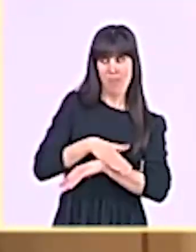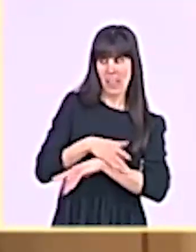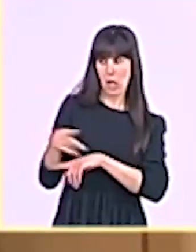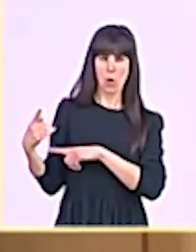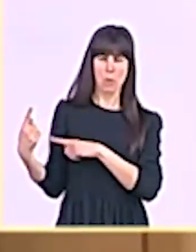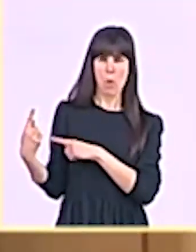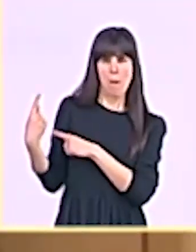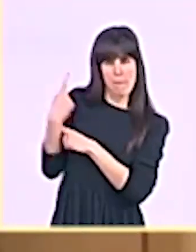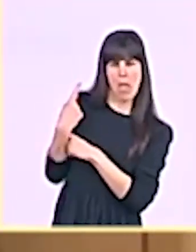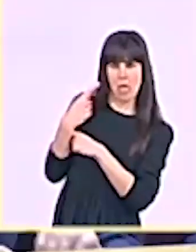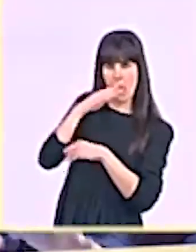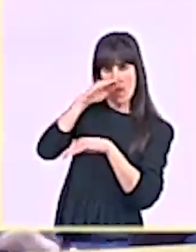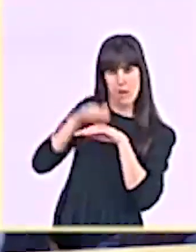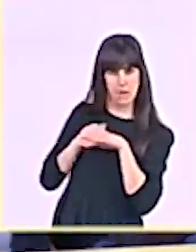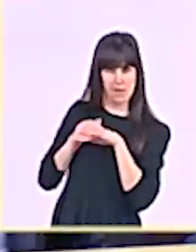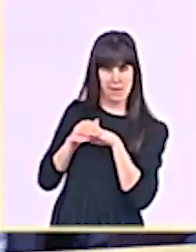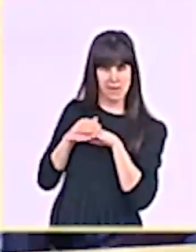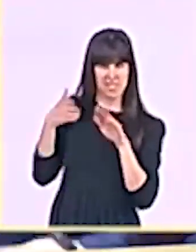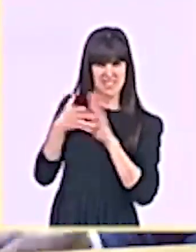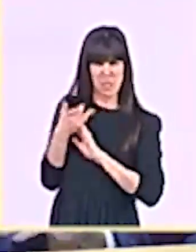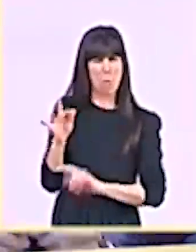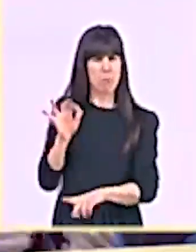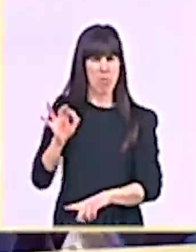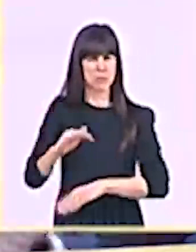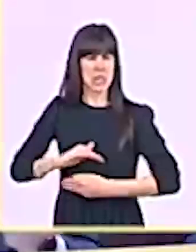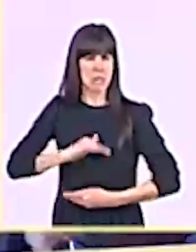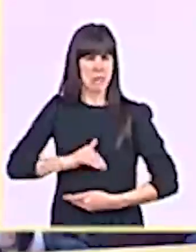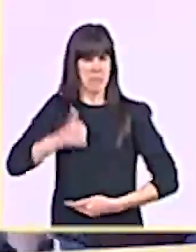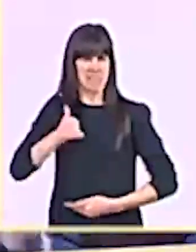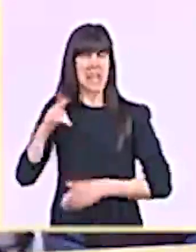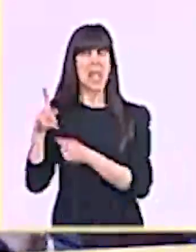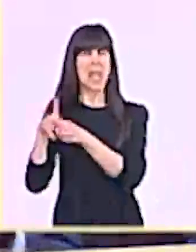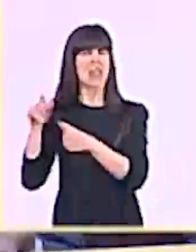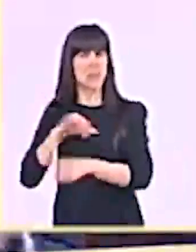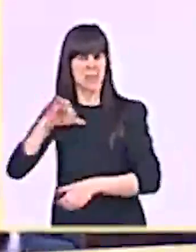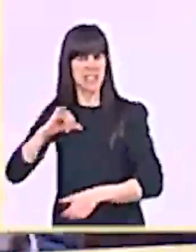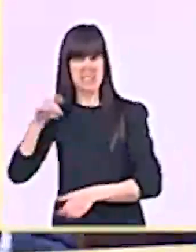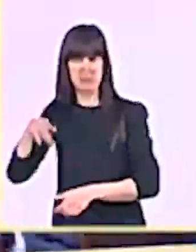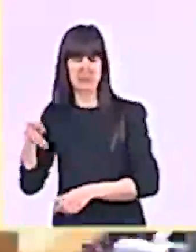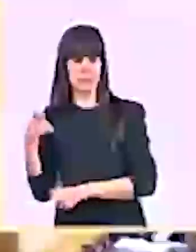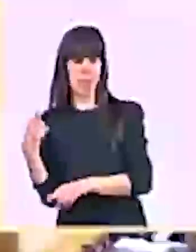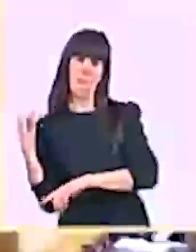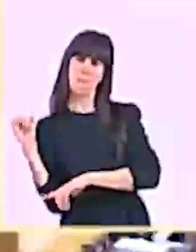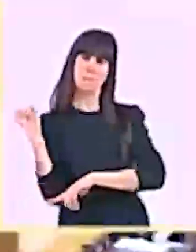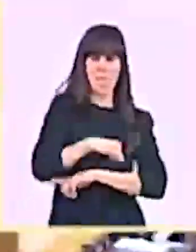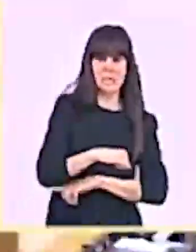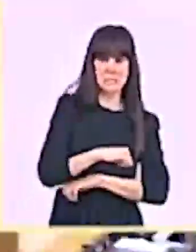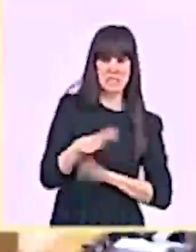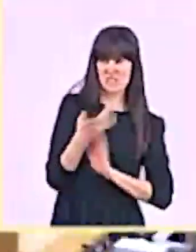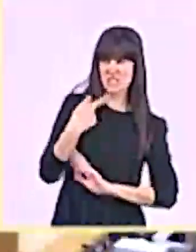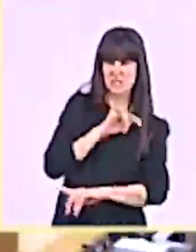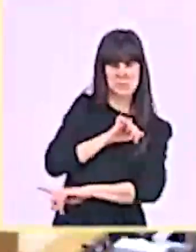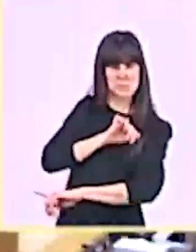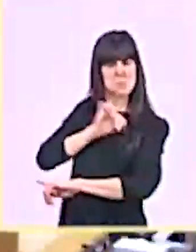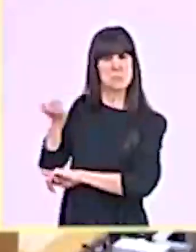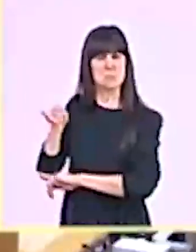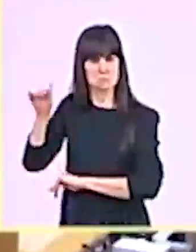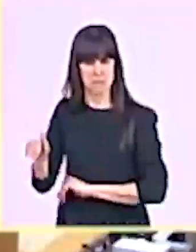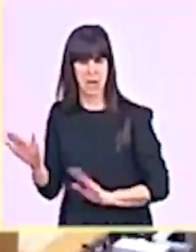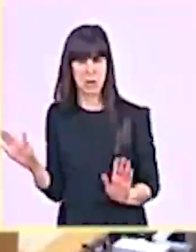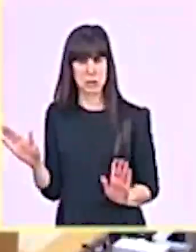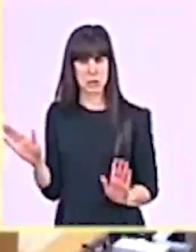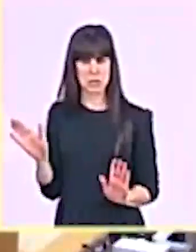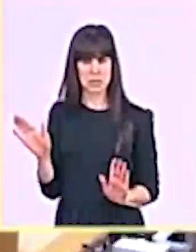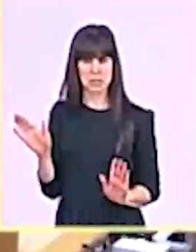independentistas para cesarle usted que usted para cesar a sus ministros. Señoría, alguien debió de decirle